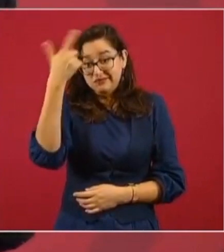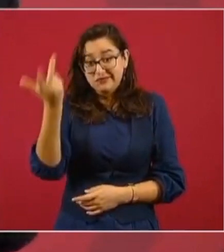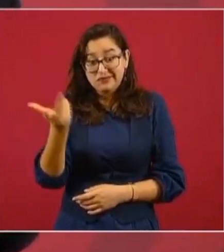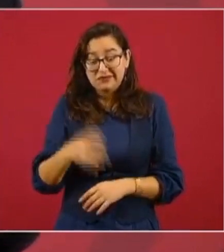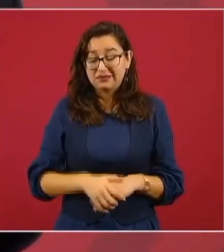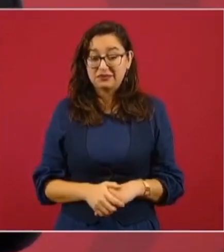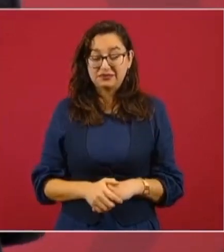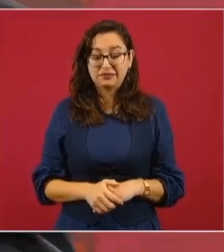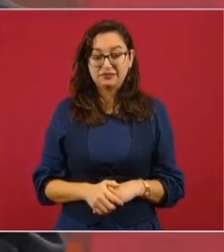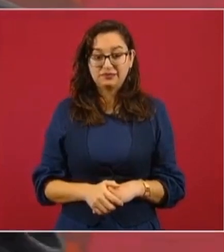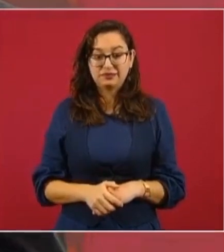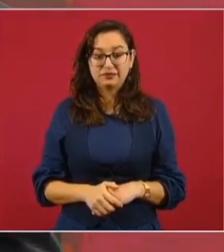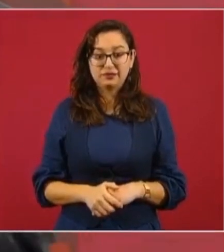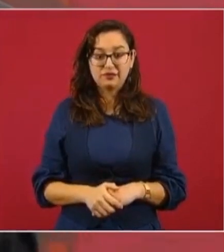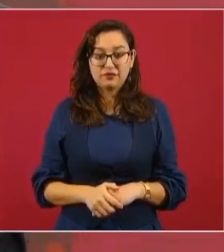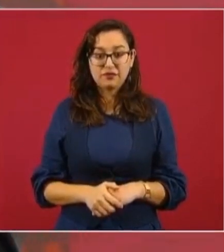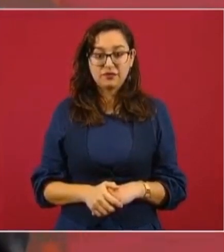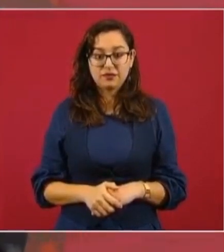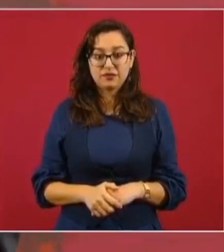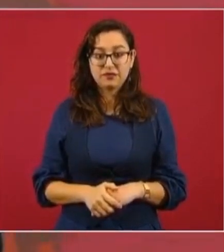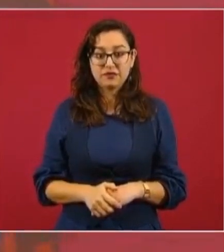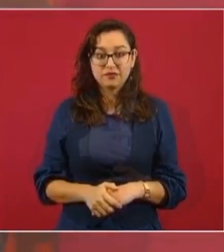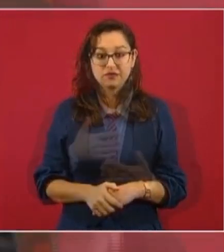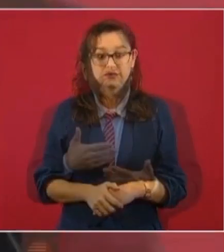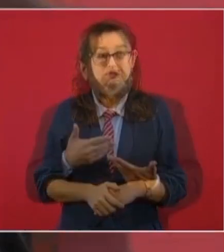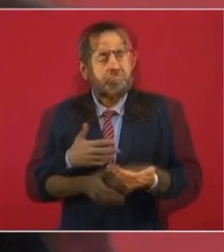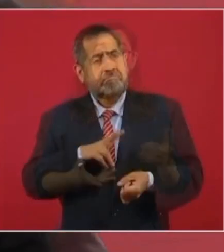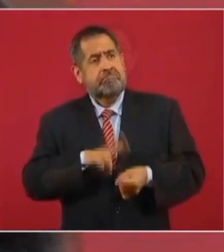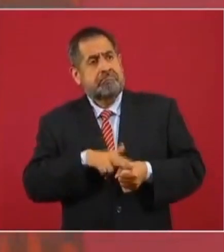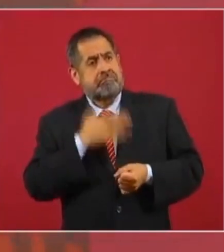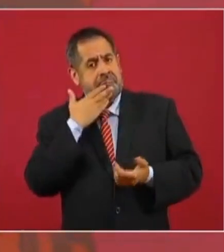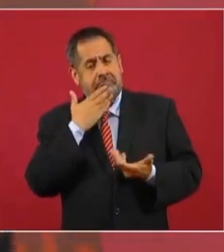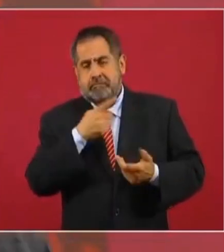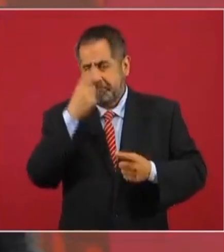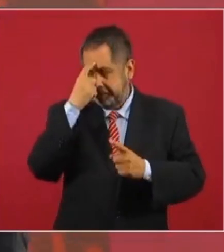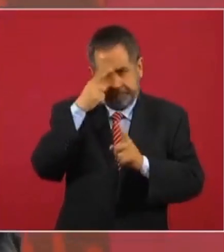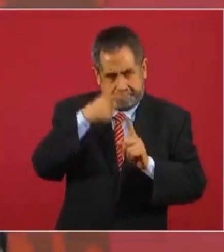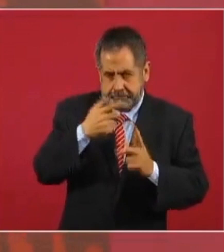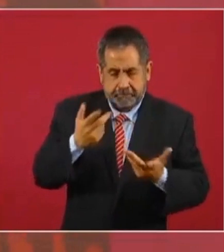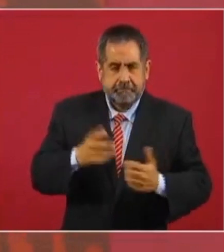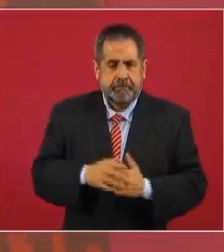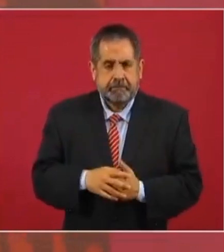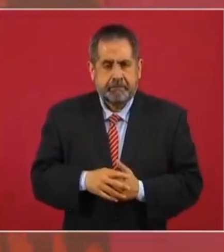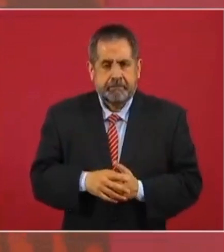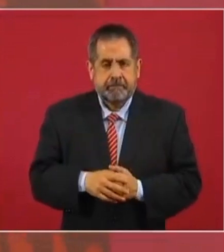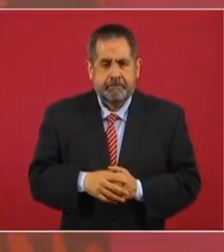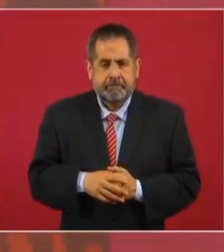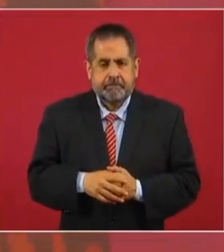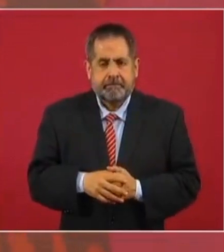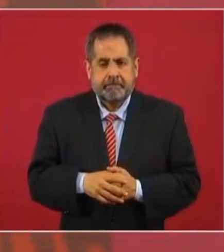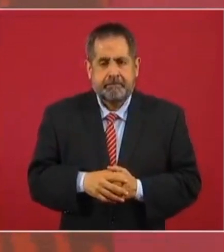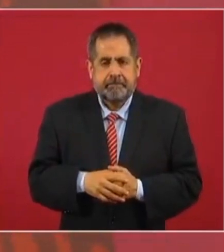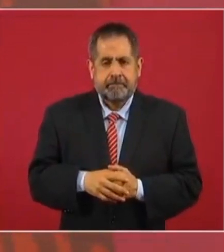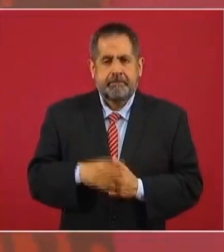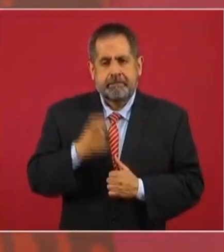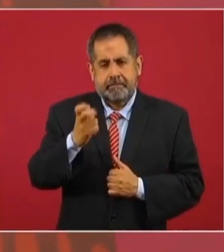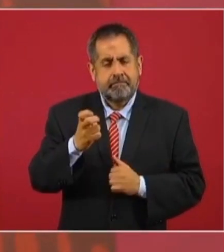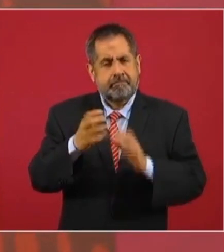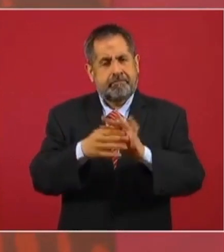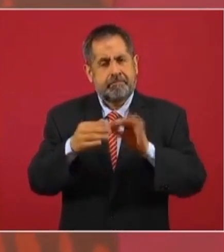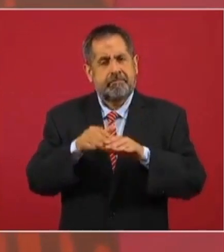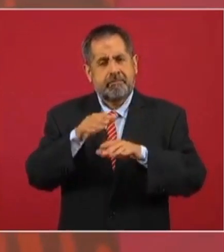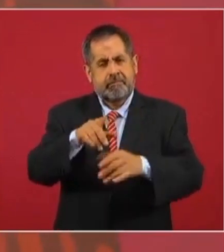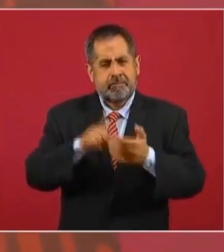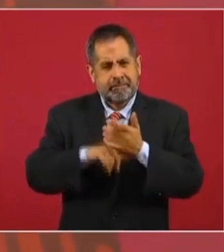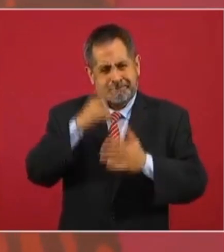Lo veían y lo siguen viendo en algunos casos normal, eso es lo que comentaba sobre